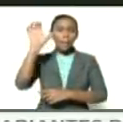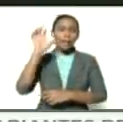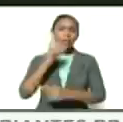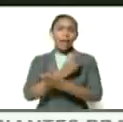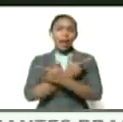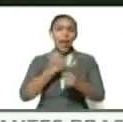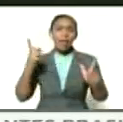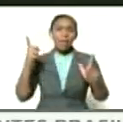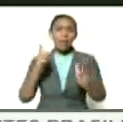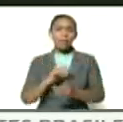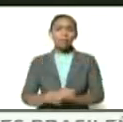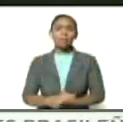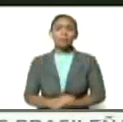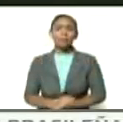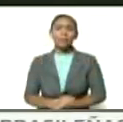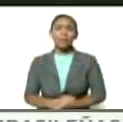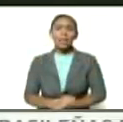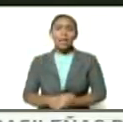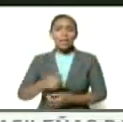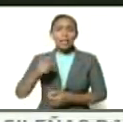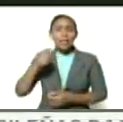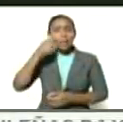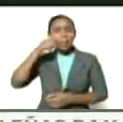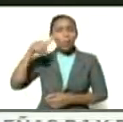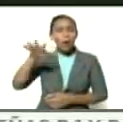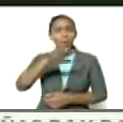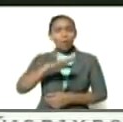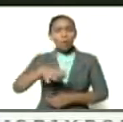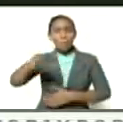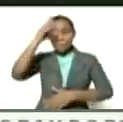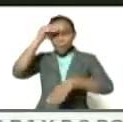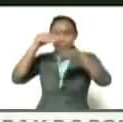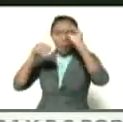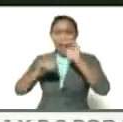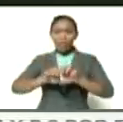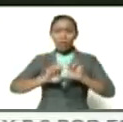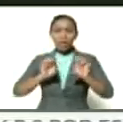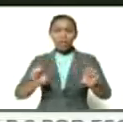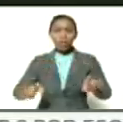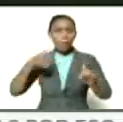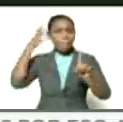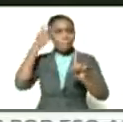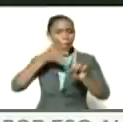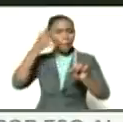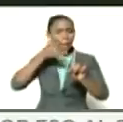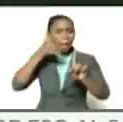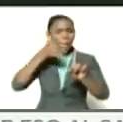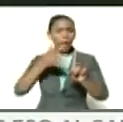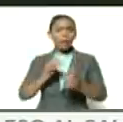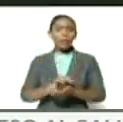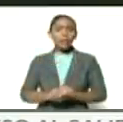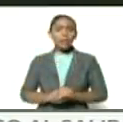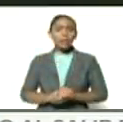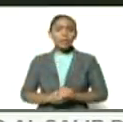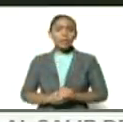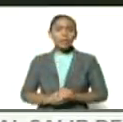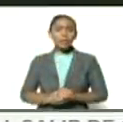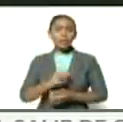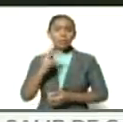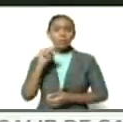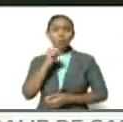de pueblos educados instruidos moral y luces